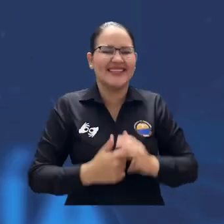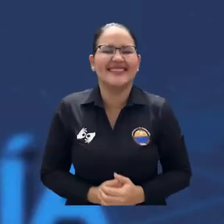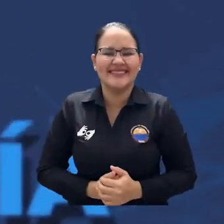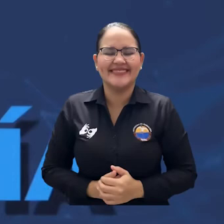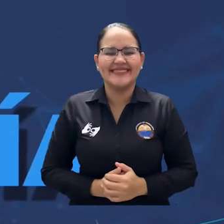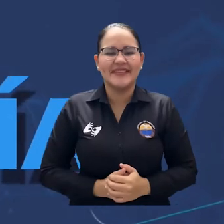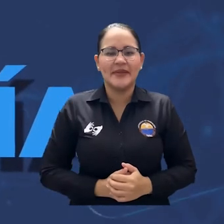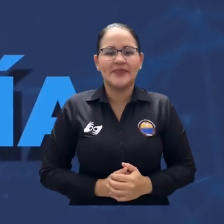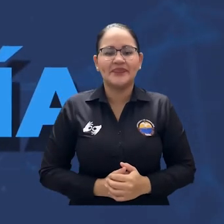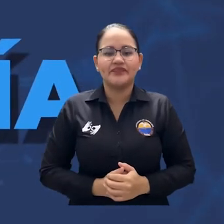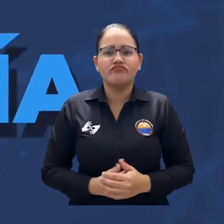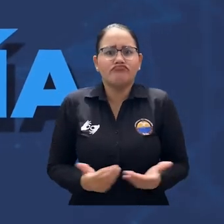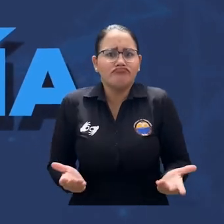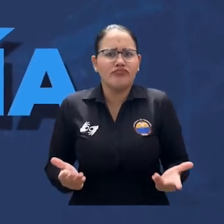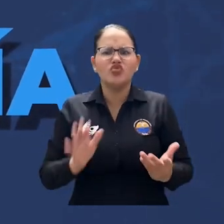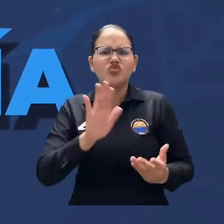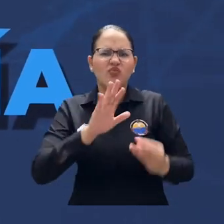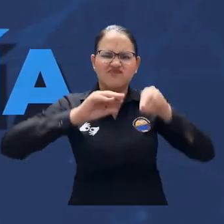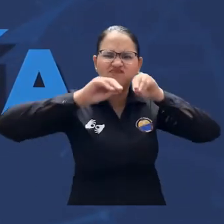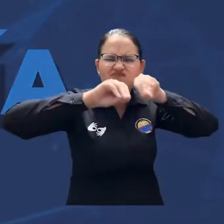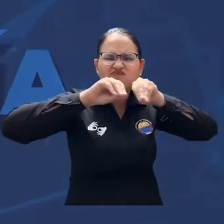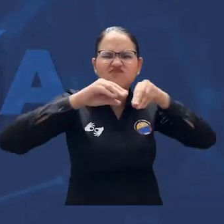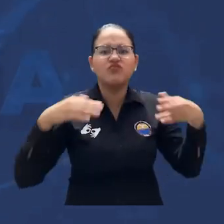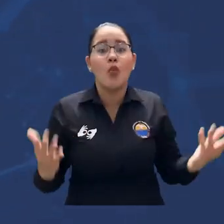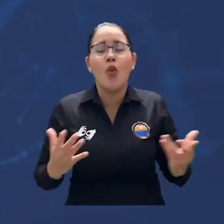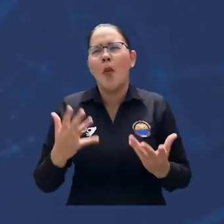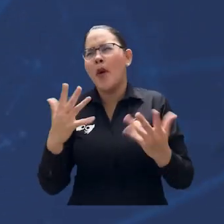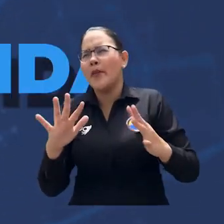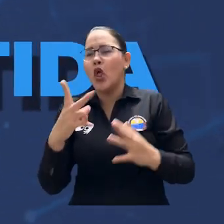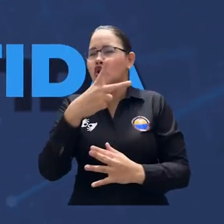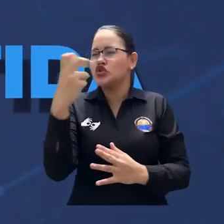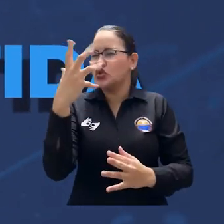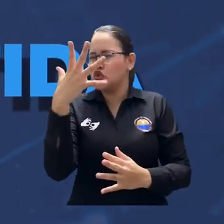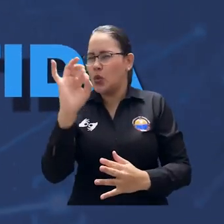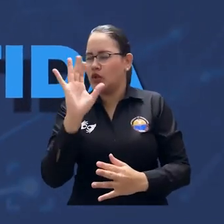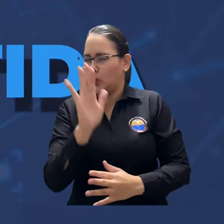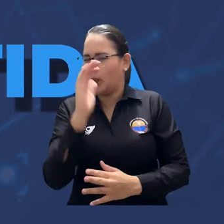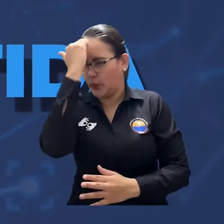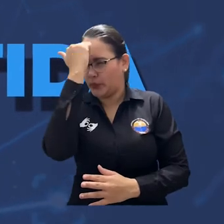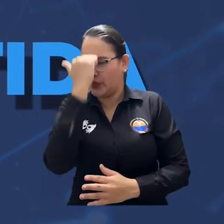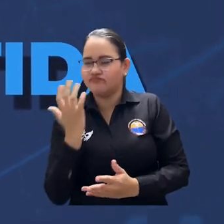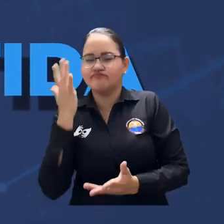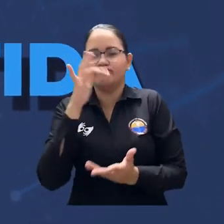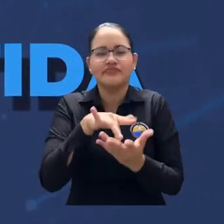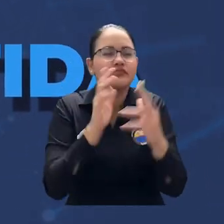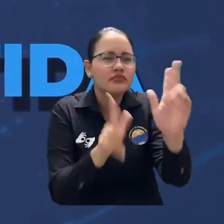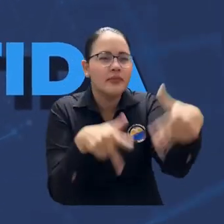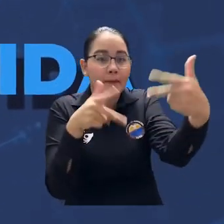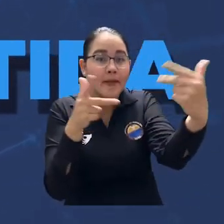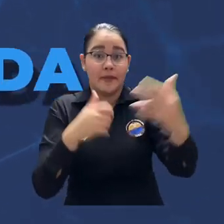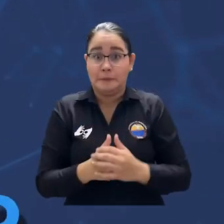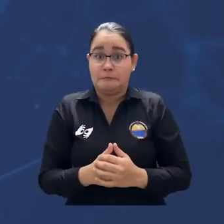Al taller se inscribieron 250 docentes inicialmente sabíamos que íbamos a trabajar una metodología y vida que nos iba a permitir